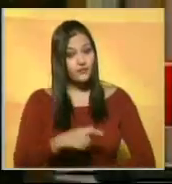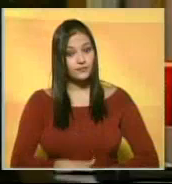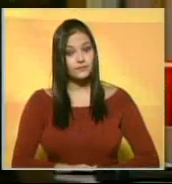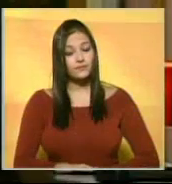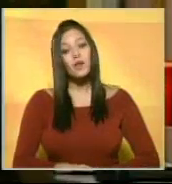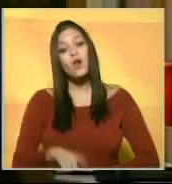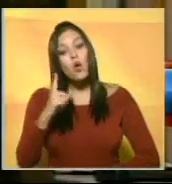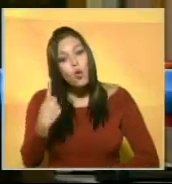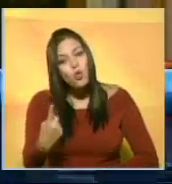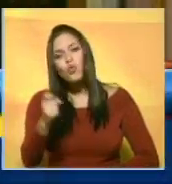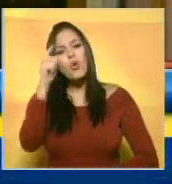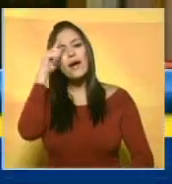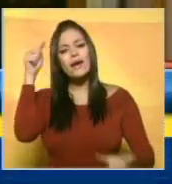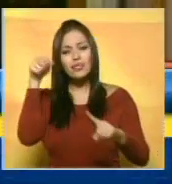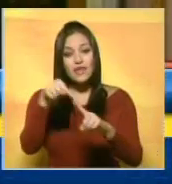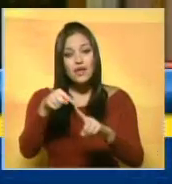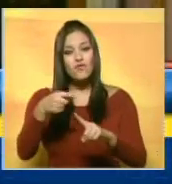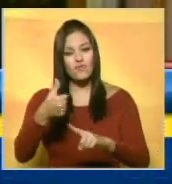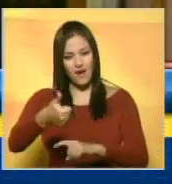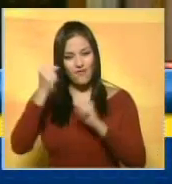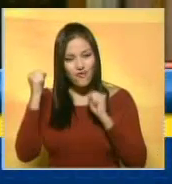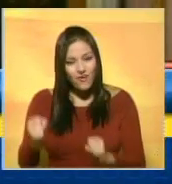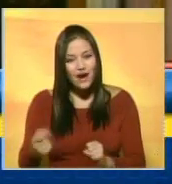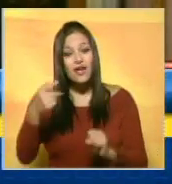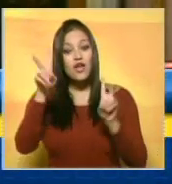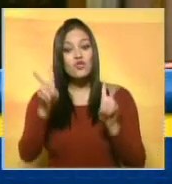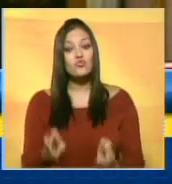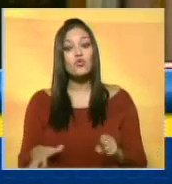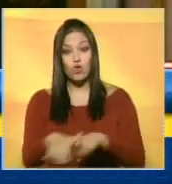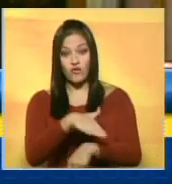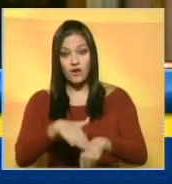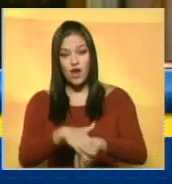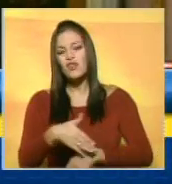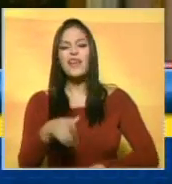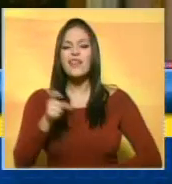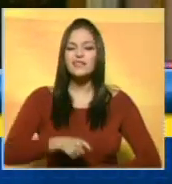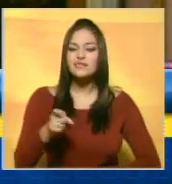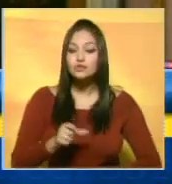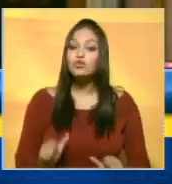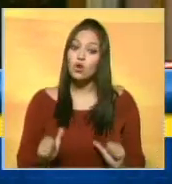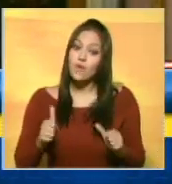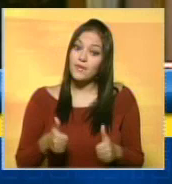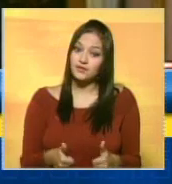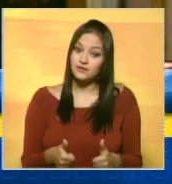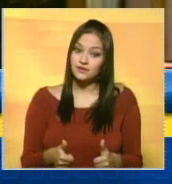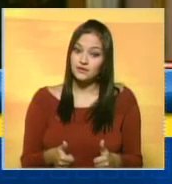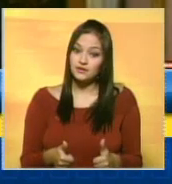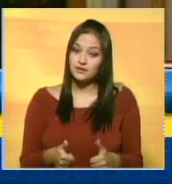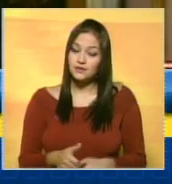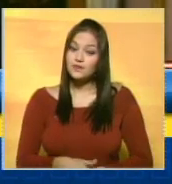Uno de los retos, de los desafíos de este nuevo gobierno que comienza pues...